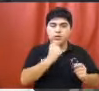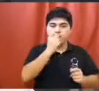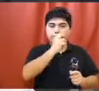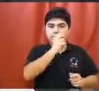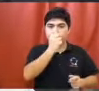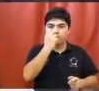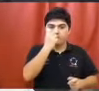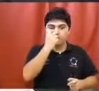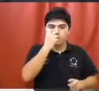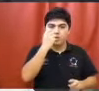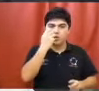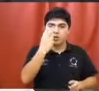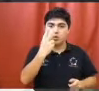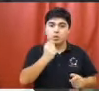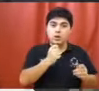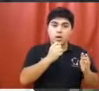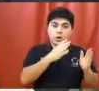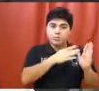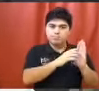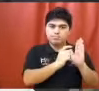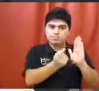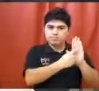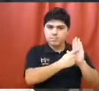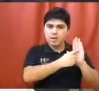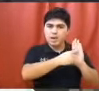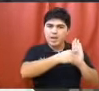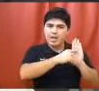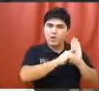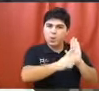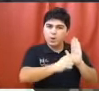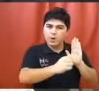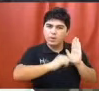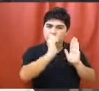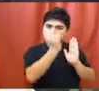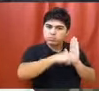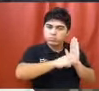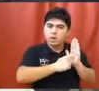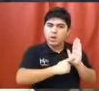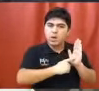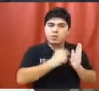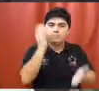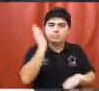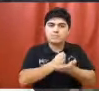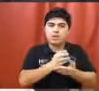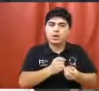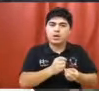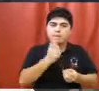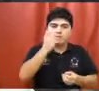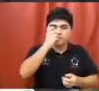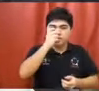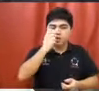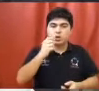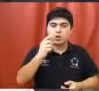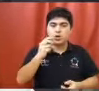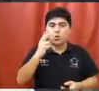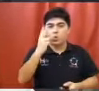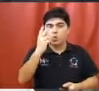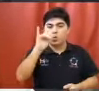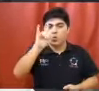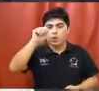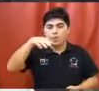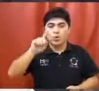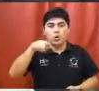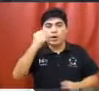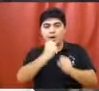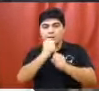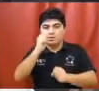El que infrigiere lo estipulado en la presente ordenanza será sancionado como equivalente a 20 UM y hasta 50